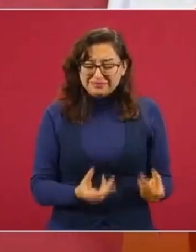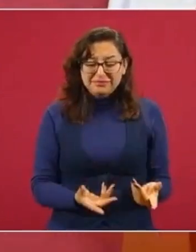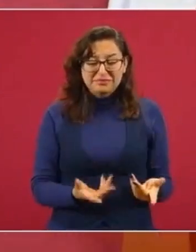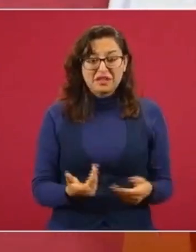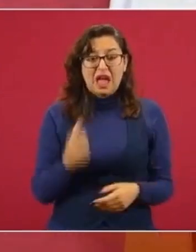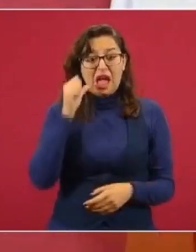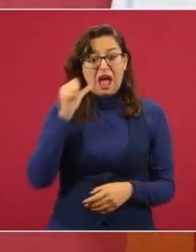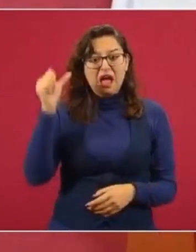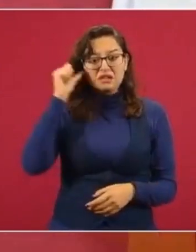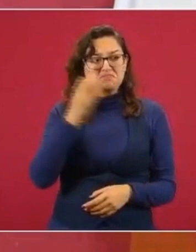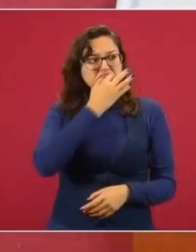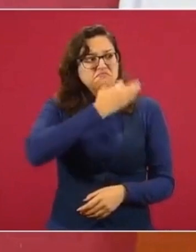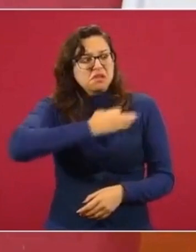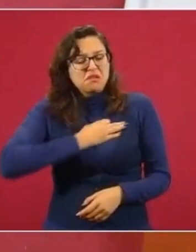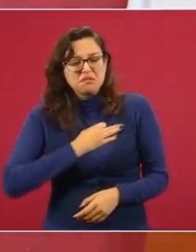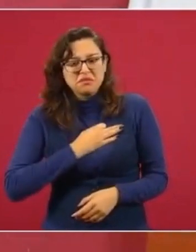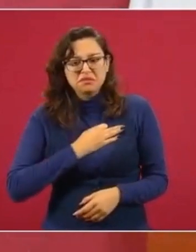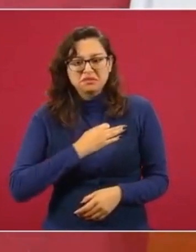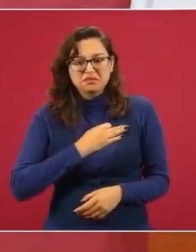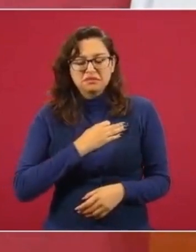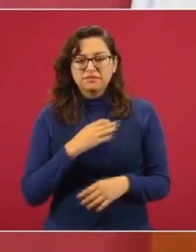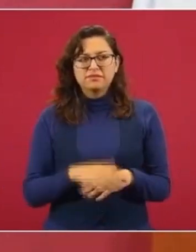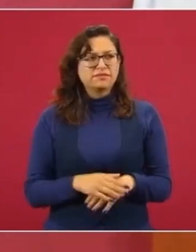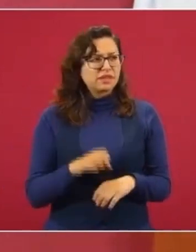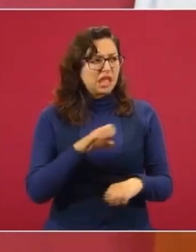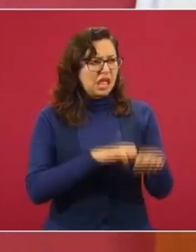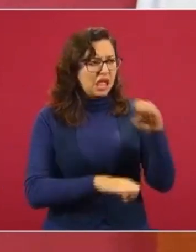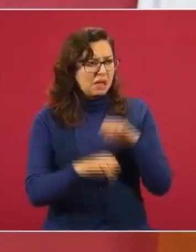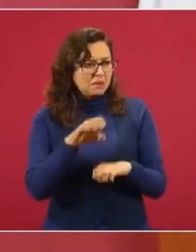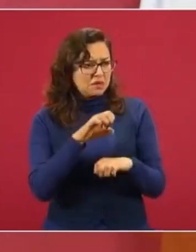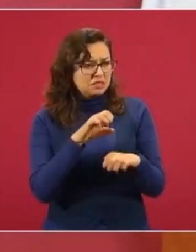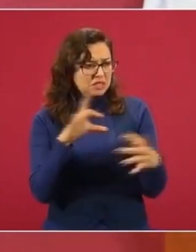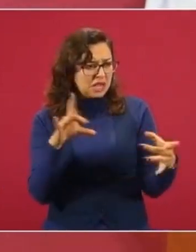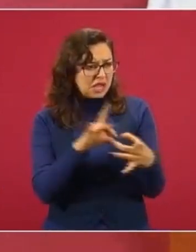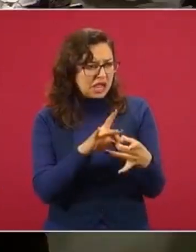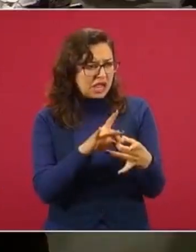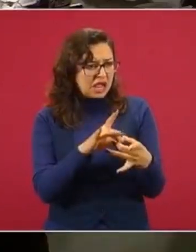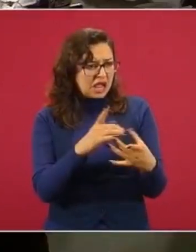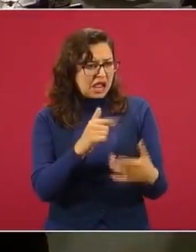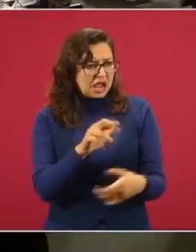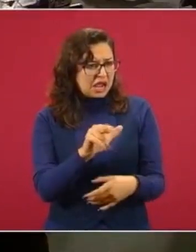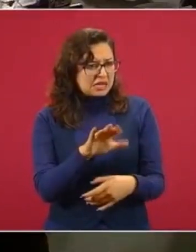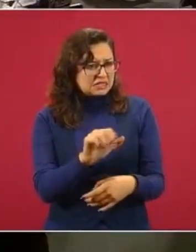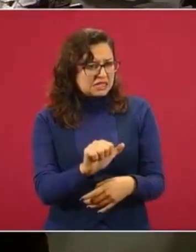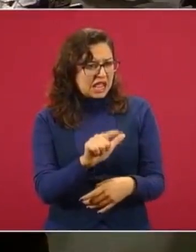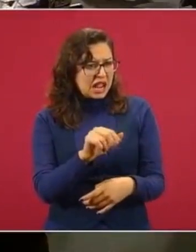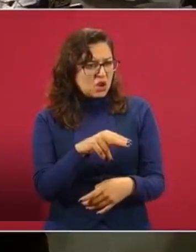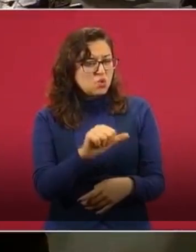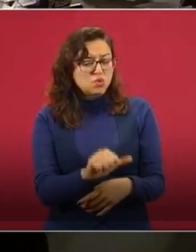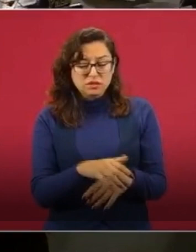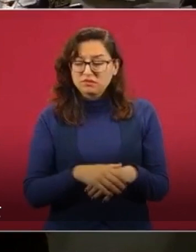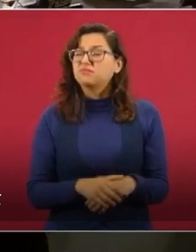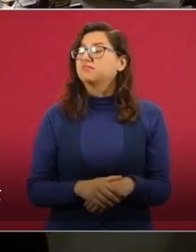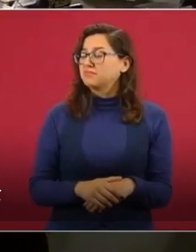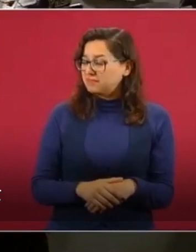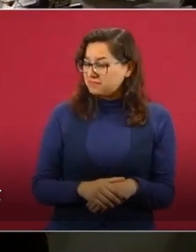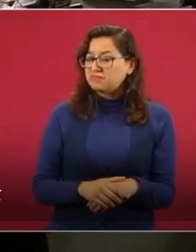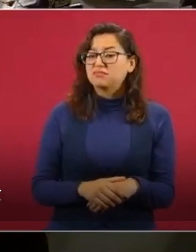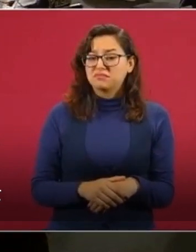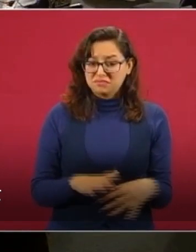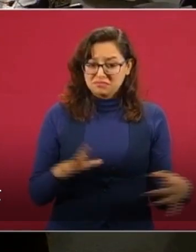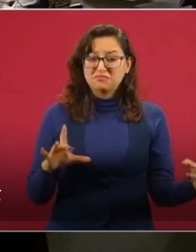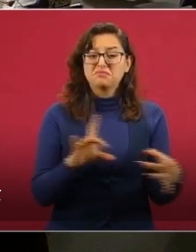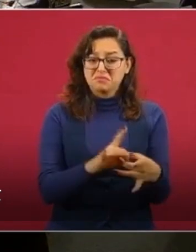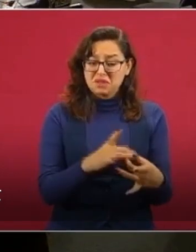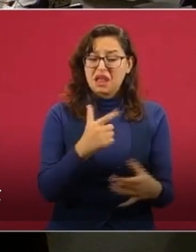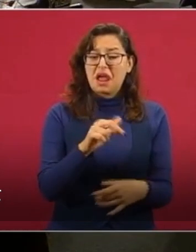yo me enteré ayer. ¿Pero es una empresa ligada a García Luna o…? Es una empresa ligada al señor